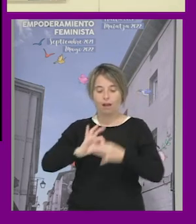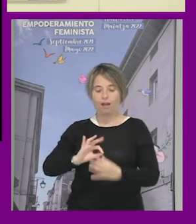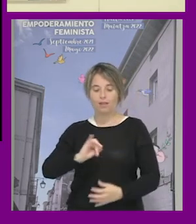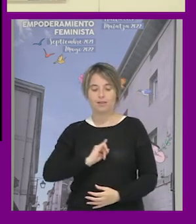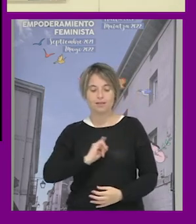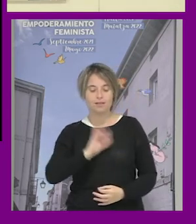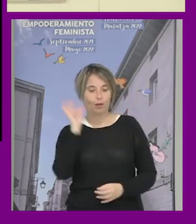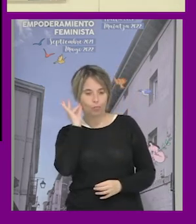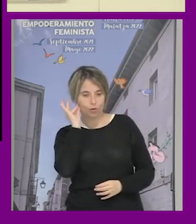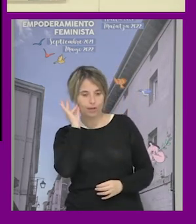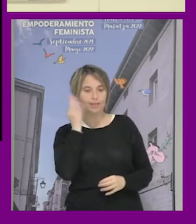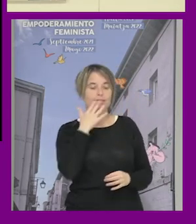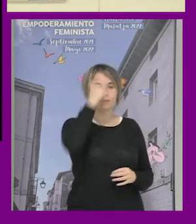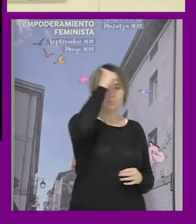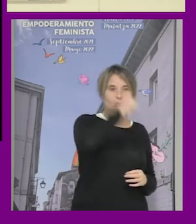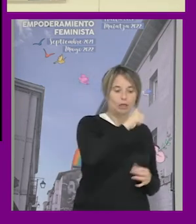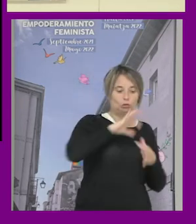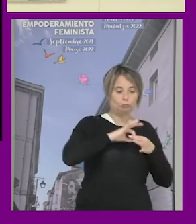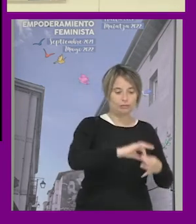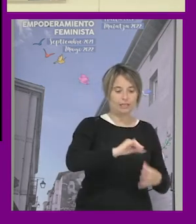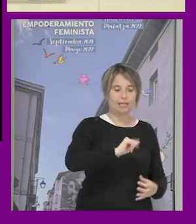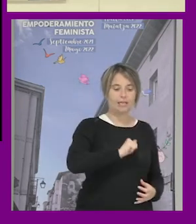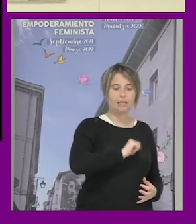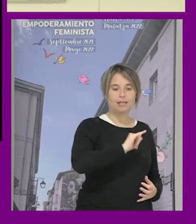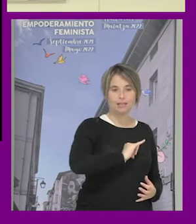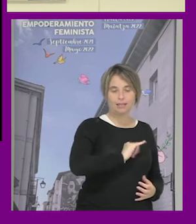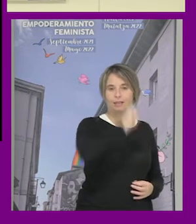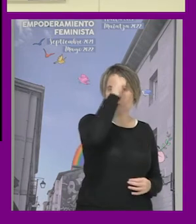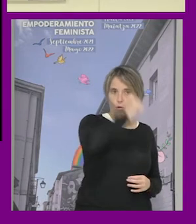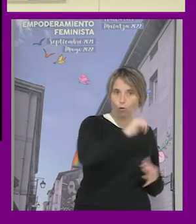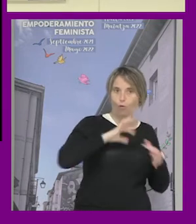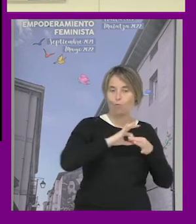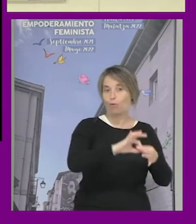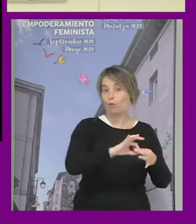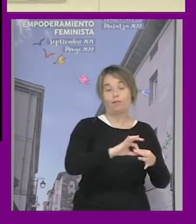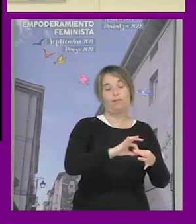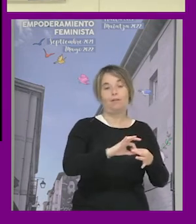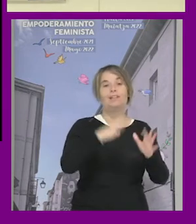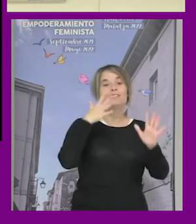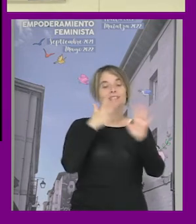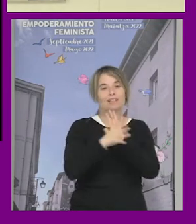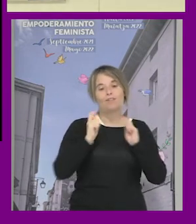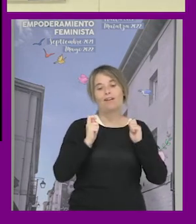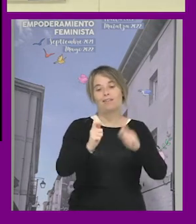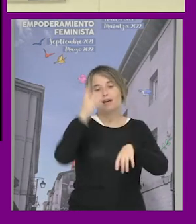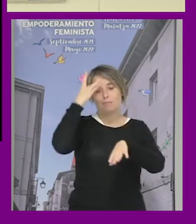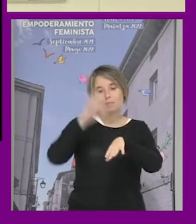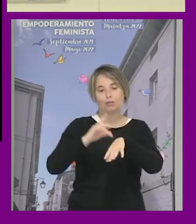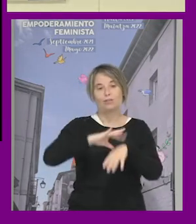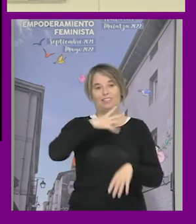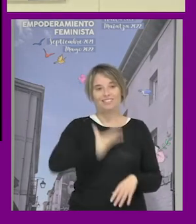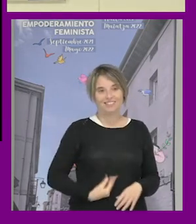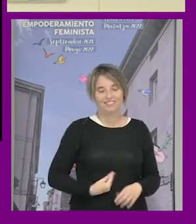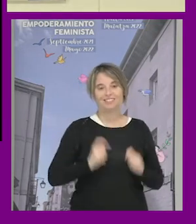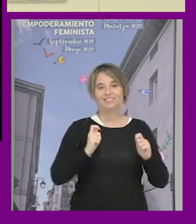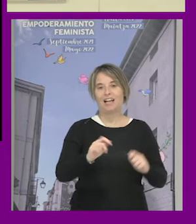y de tener un cuerpo de macho tienes que sentirse identificado como hombre de lo que se deriva la patologización de personas trans y